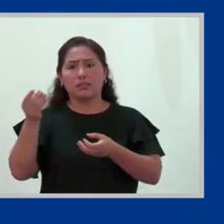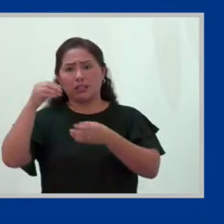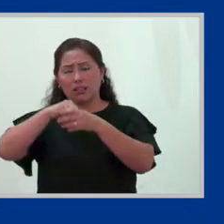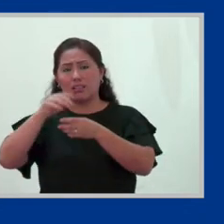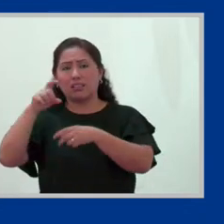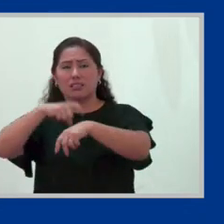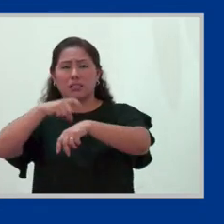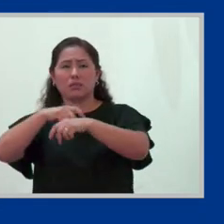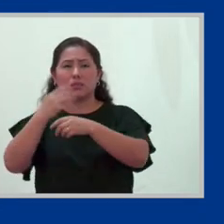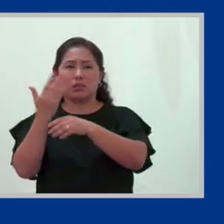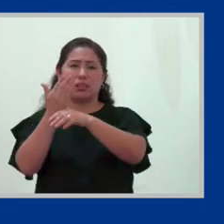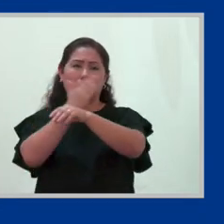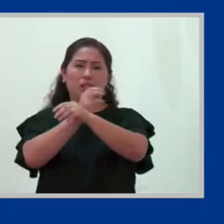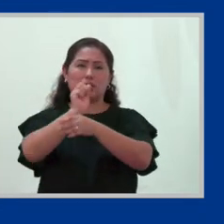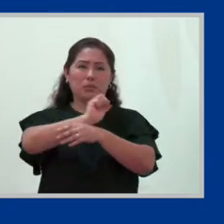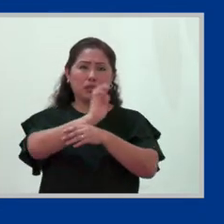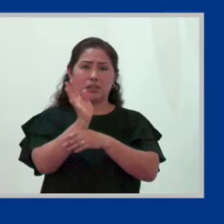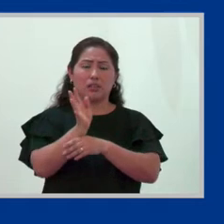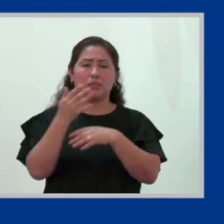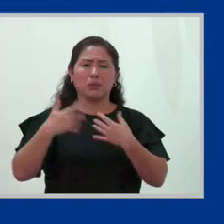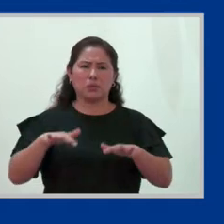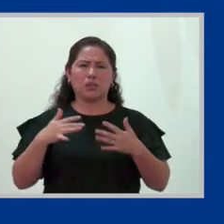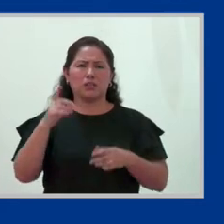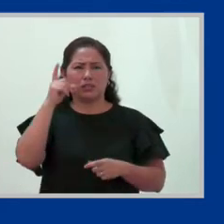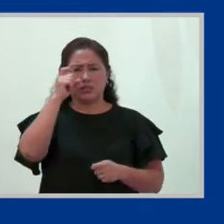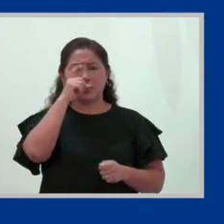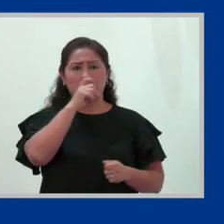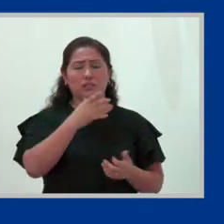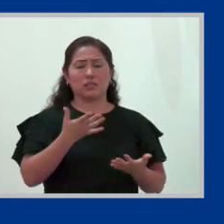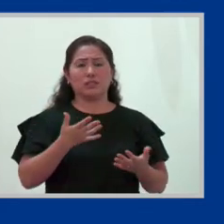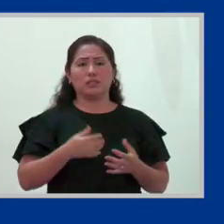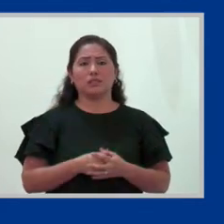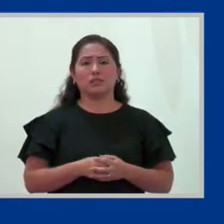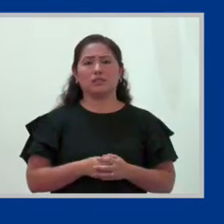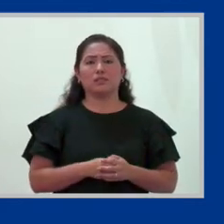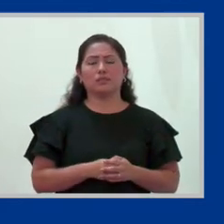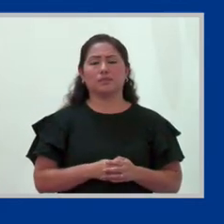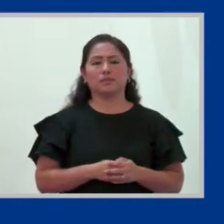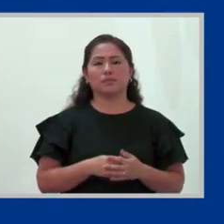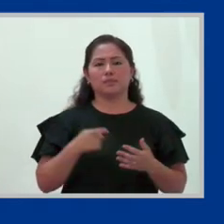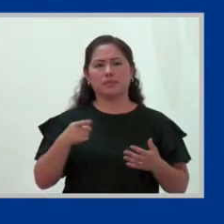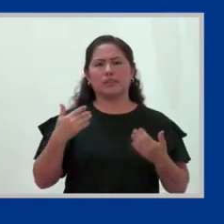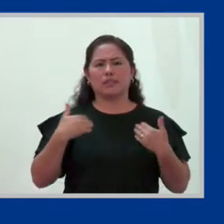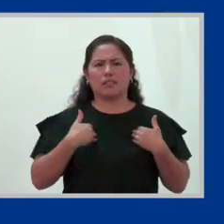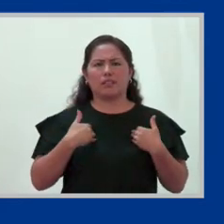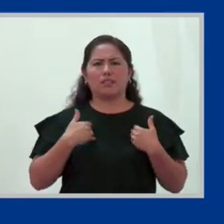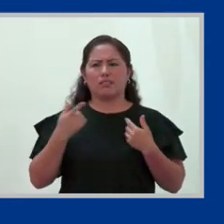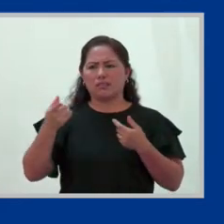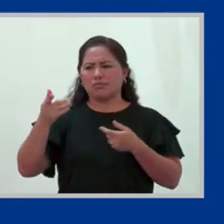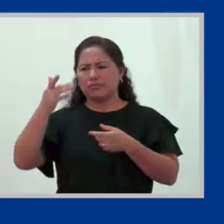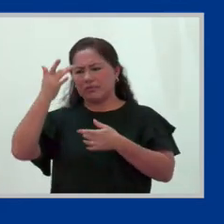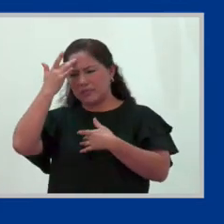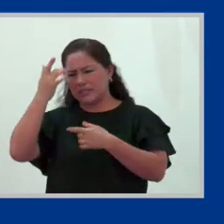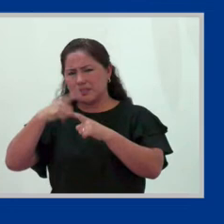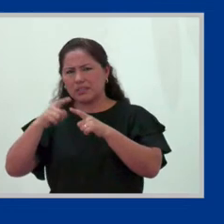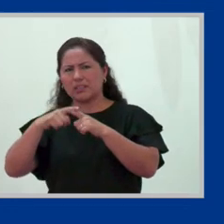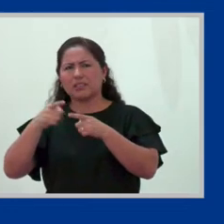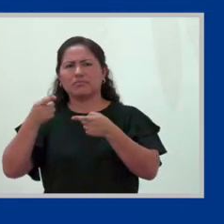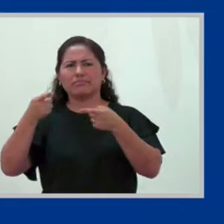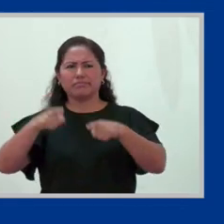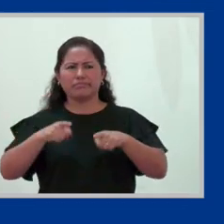aumentó y agudezó la crisis, por supuesto, que inició sanitaria, pero que tuvo estas consecuencias, además, sociales,